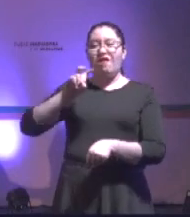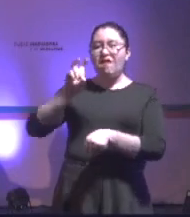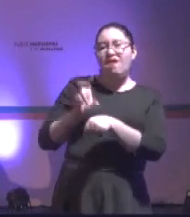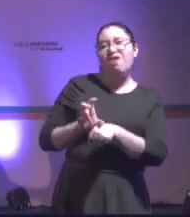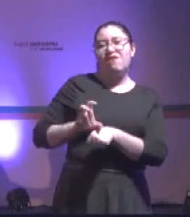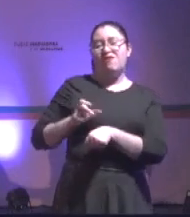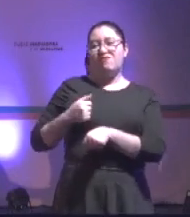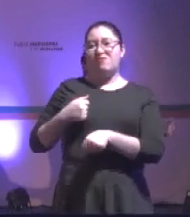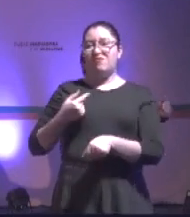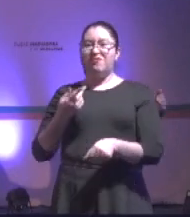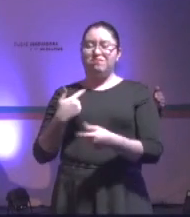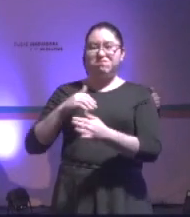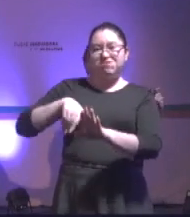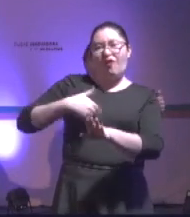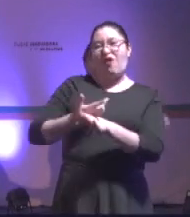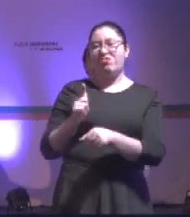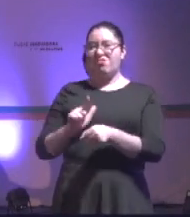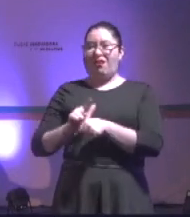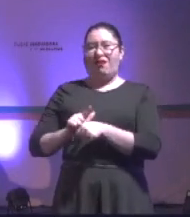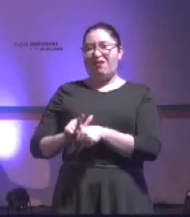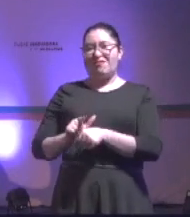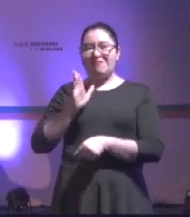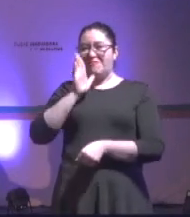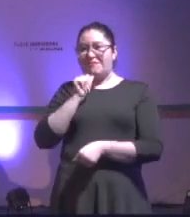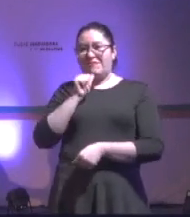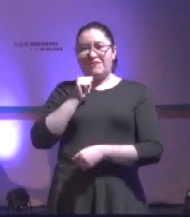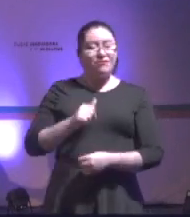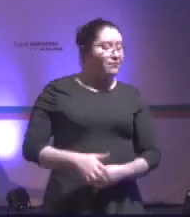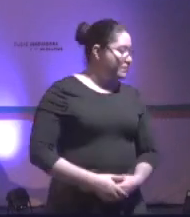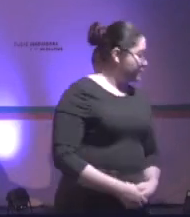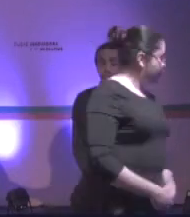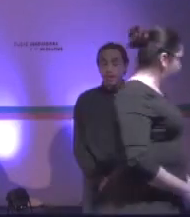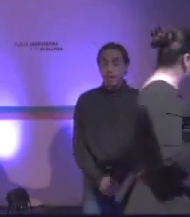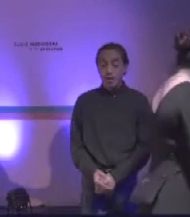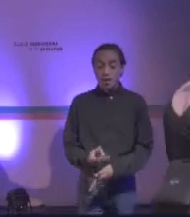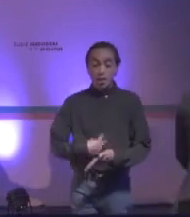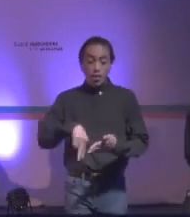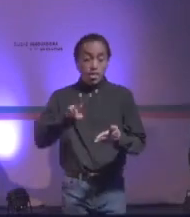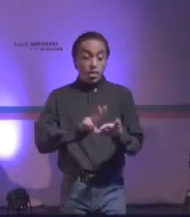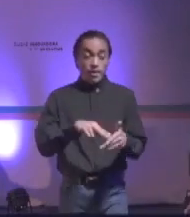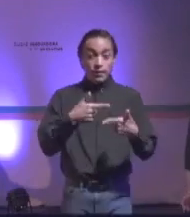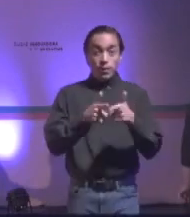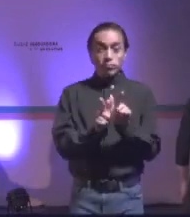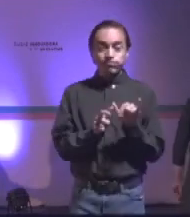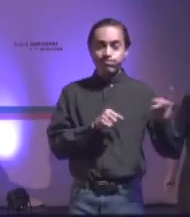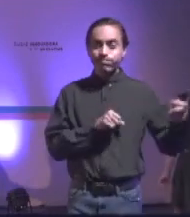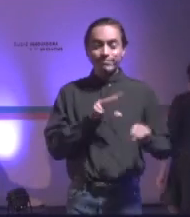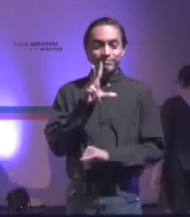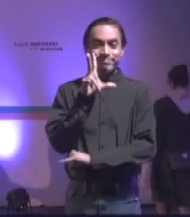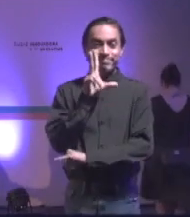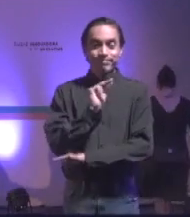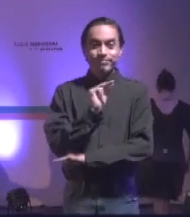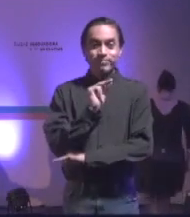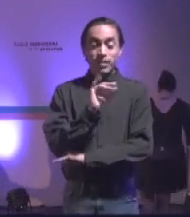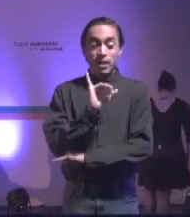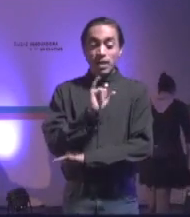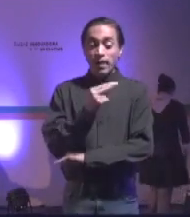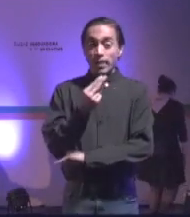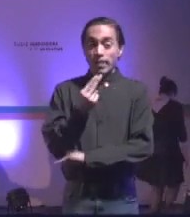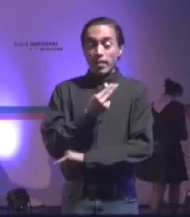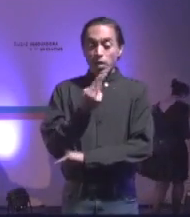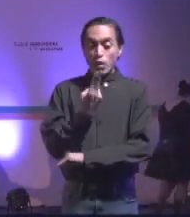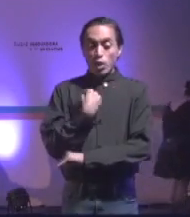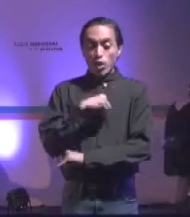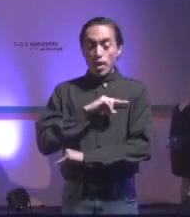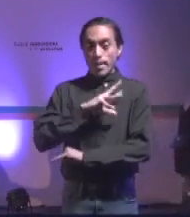homófobo. Esos no son nuestros valores de izquierda. Y tenemos que reeducarnos entre